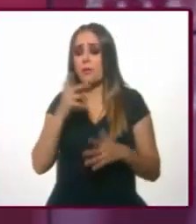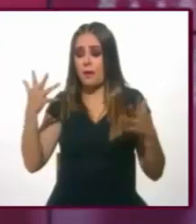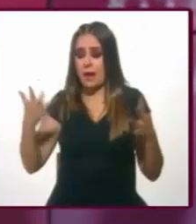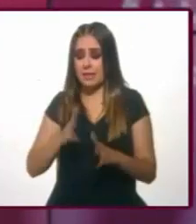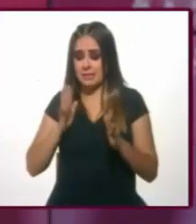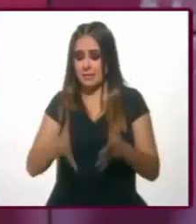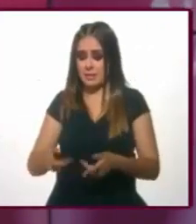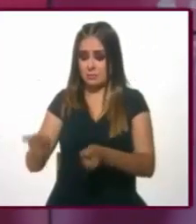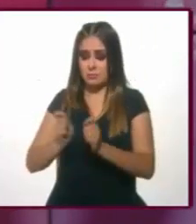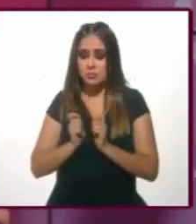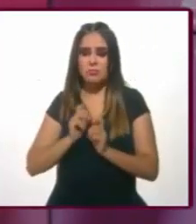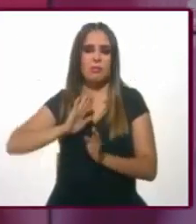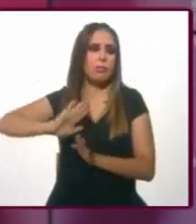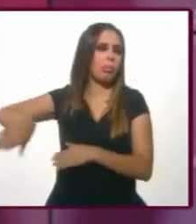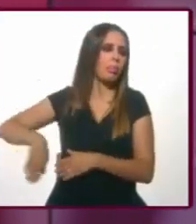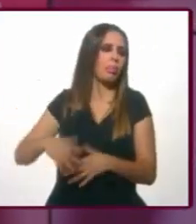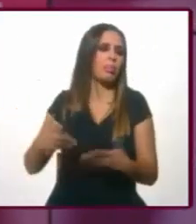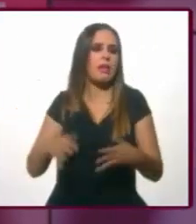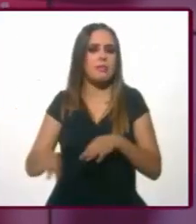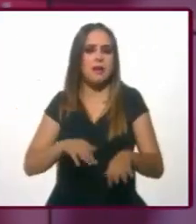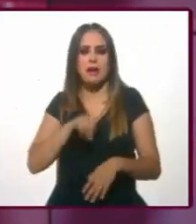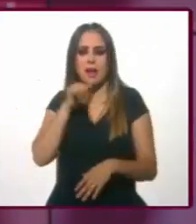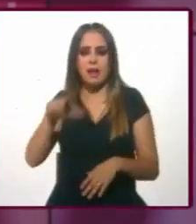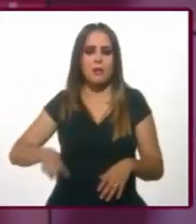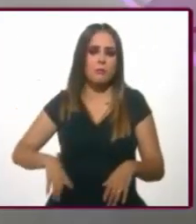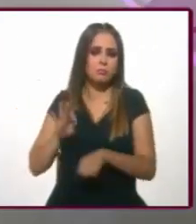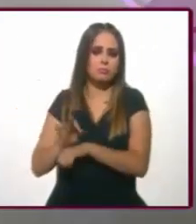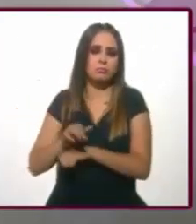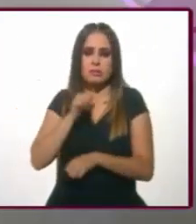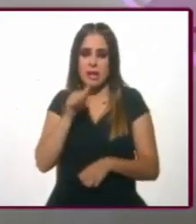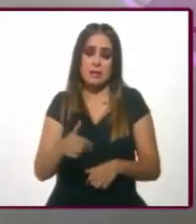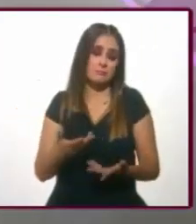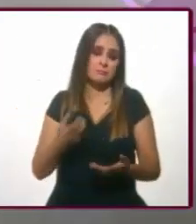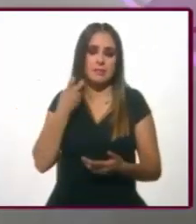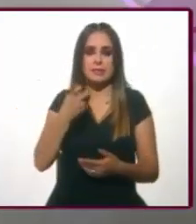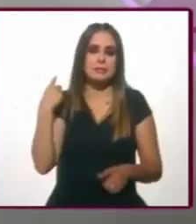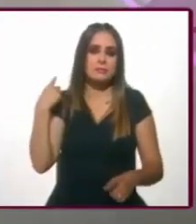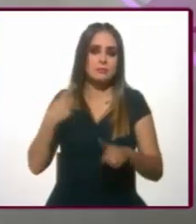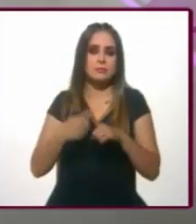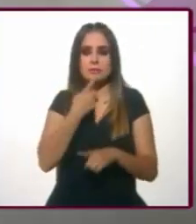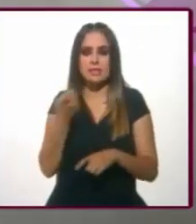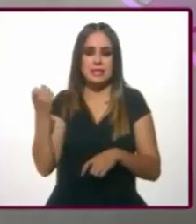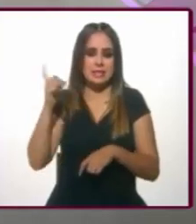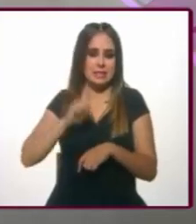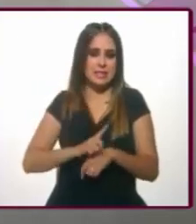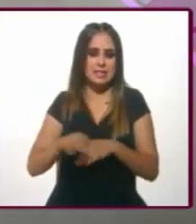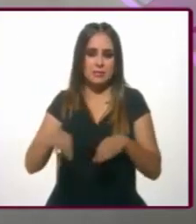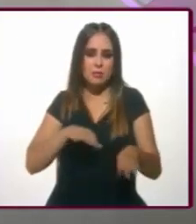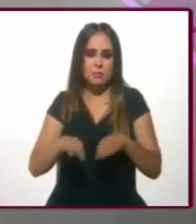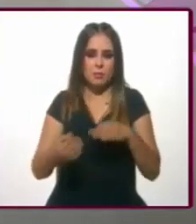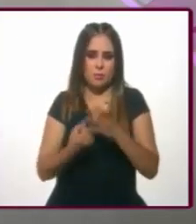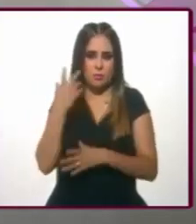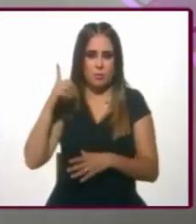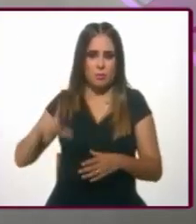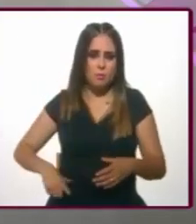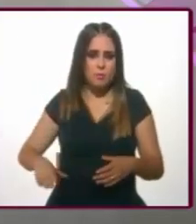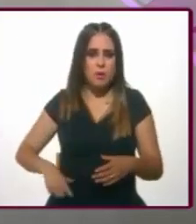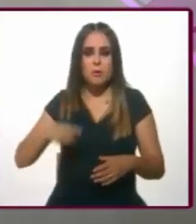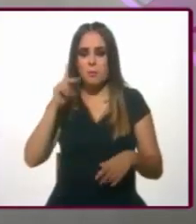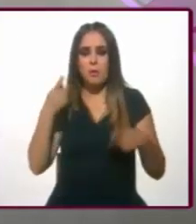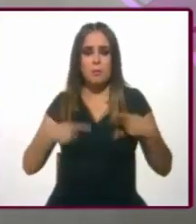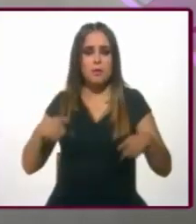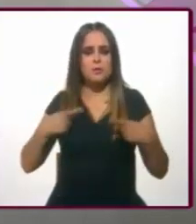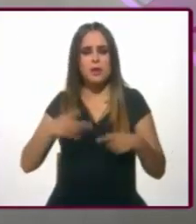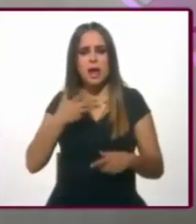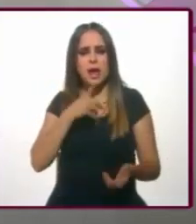está muy distante. Llevamos pocos, 100 días de gobierno y un poco más, pero la gente está percibiendo, algo